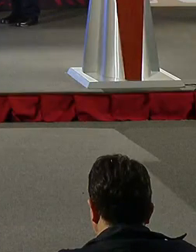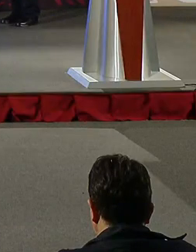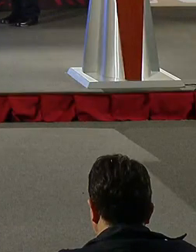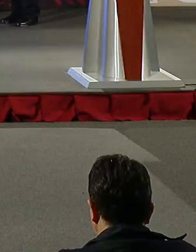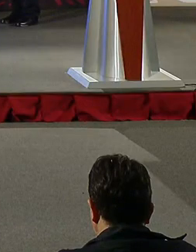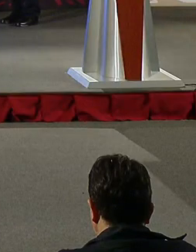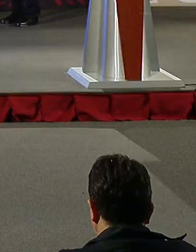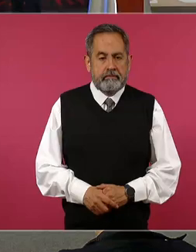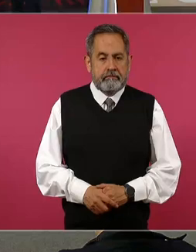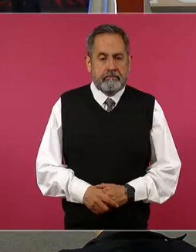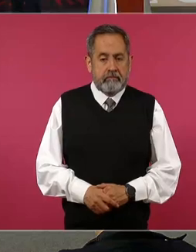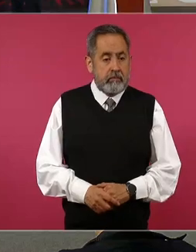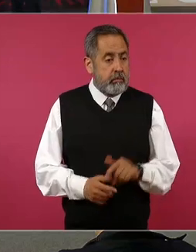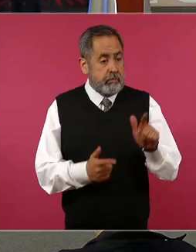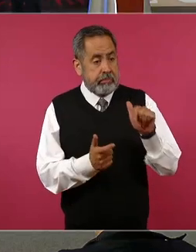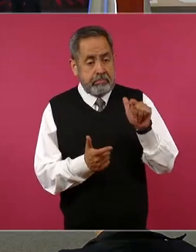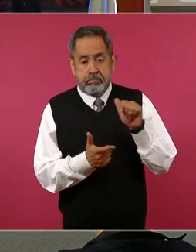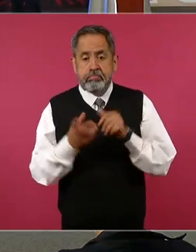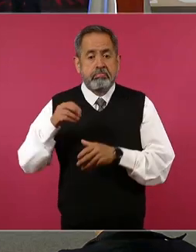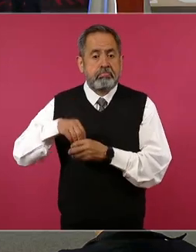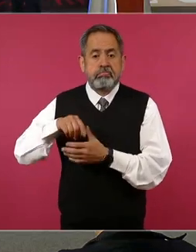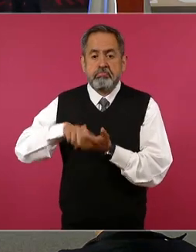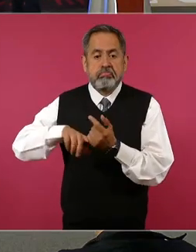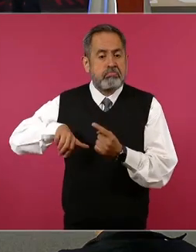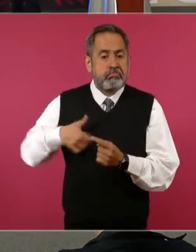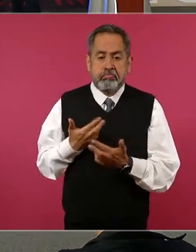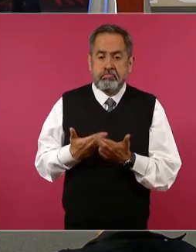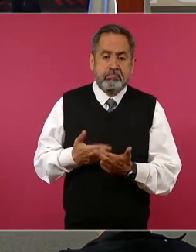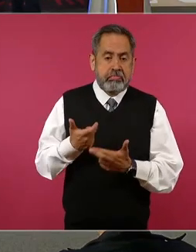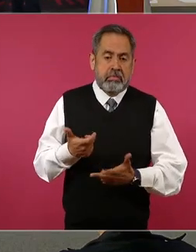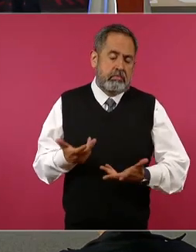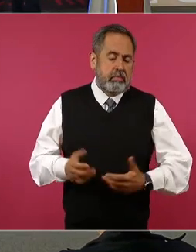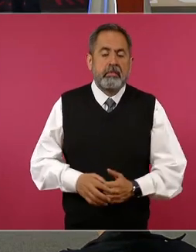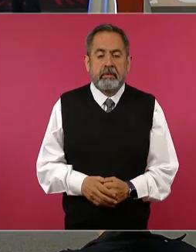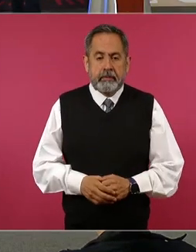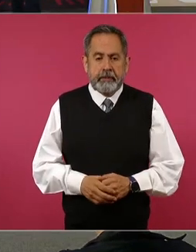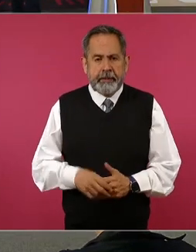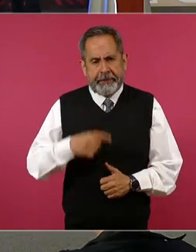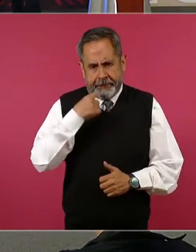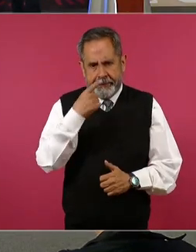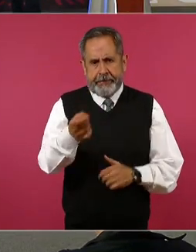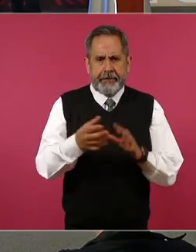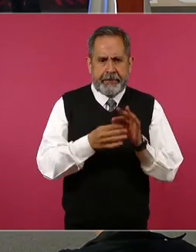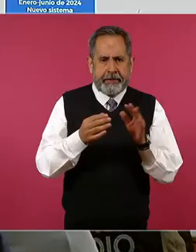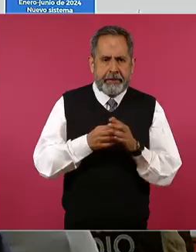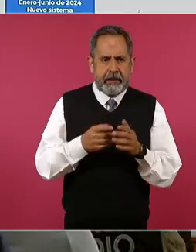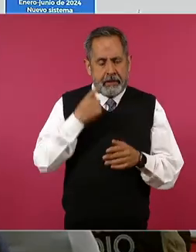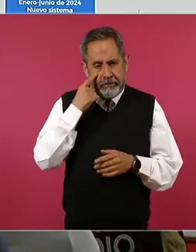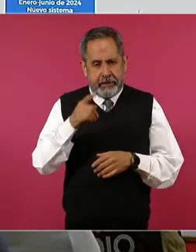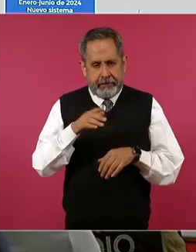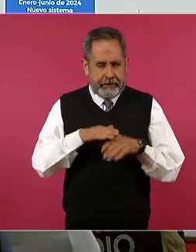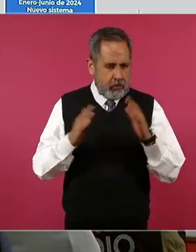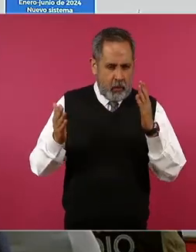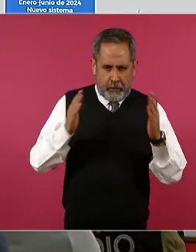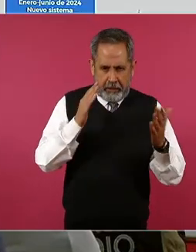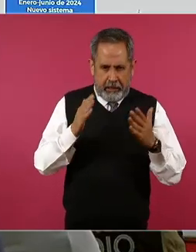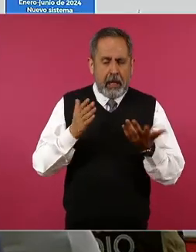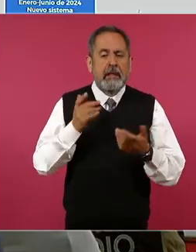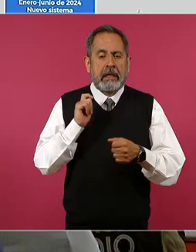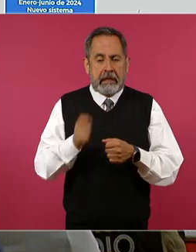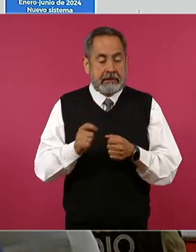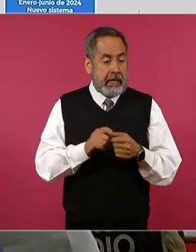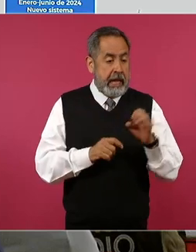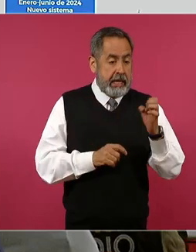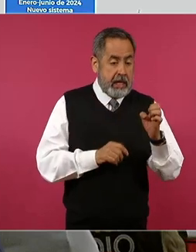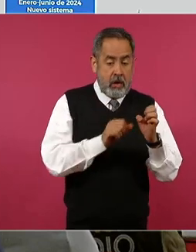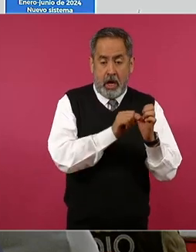pesos a las arcas del gobierno. Adelante. Bueno, decirles nada más como un comparativo que de